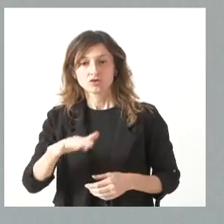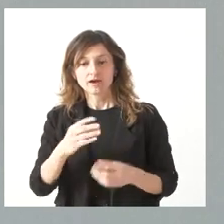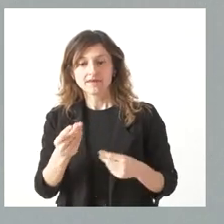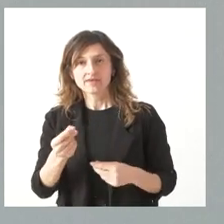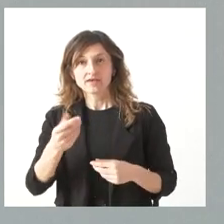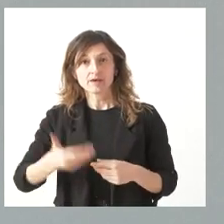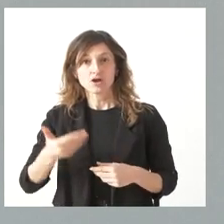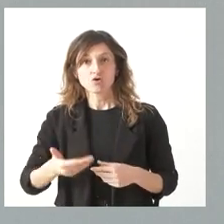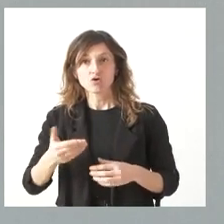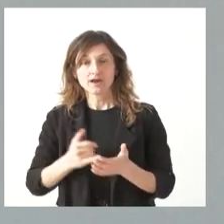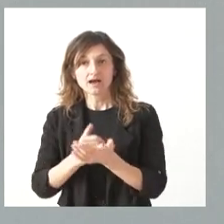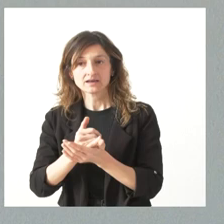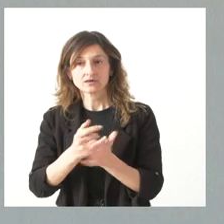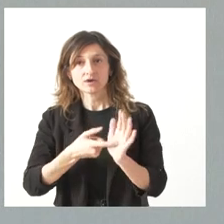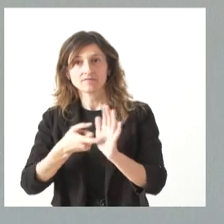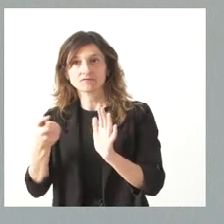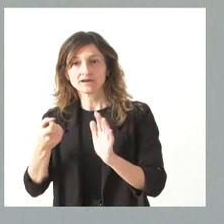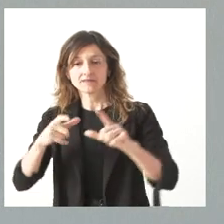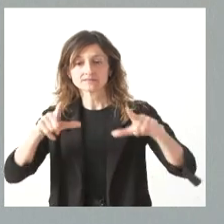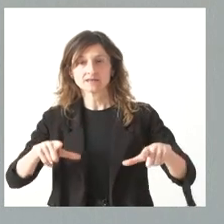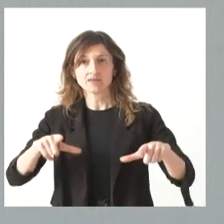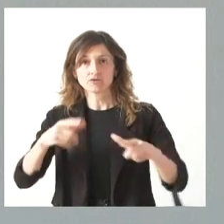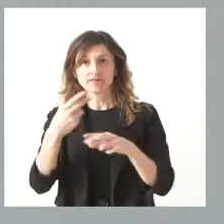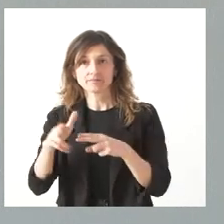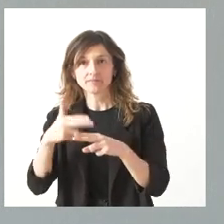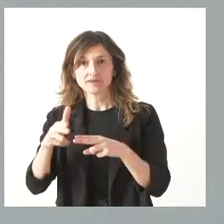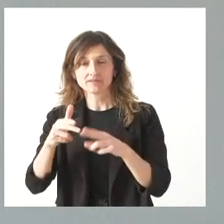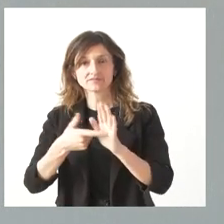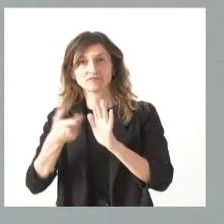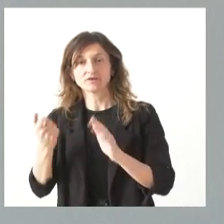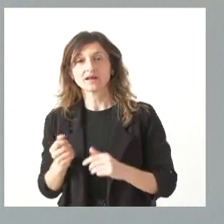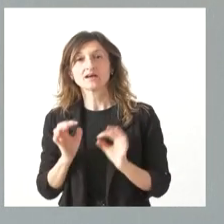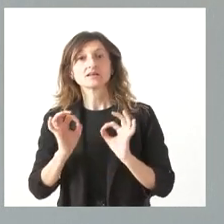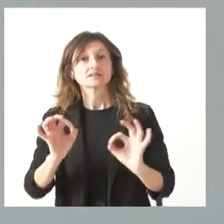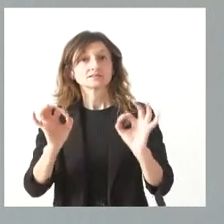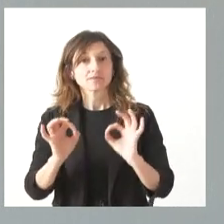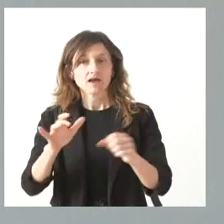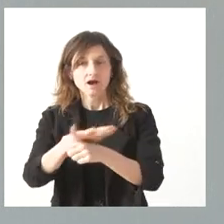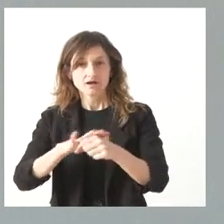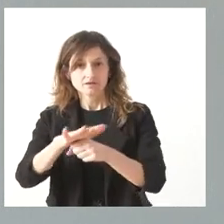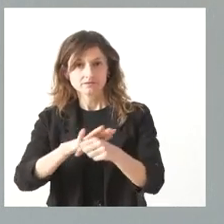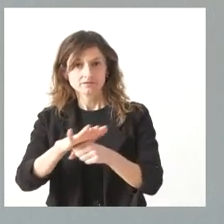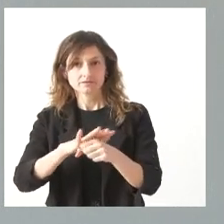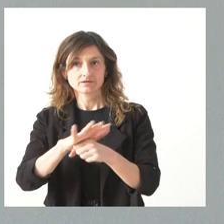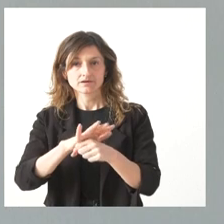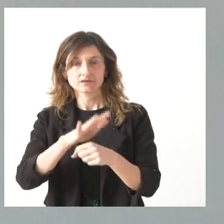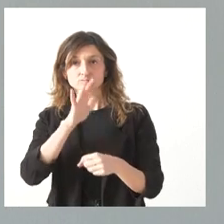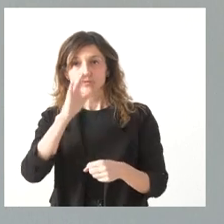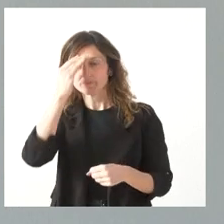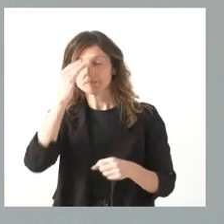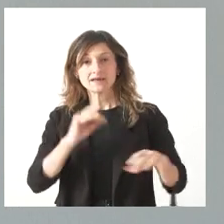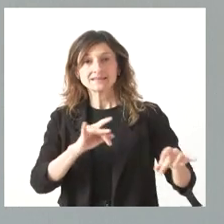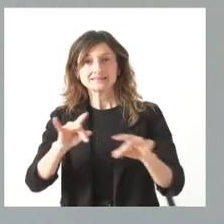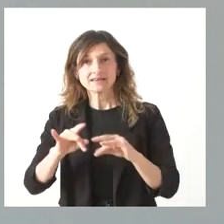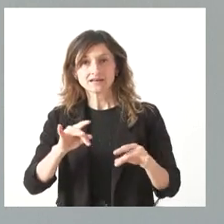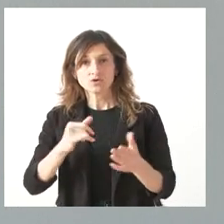excluidas de la posibilidad de instalación de este tipo de actividades, especialmente las áreas que fueran consideradas como terrenos